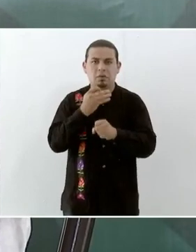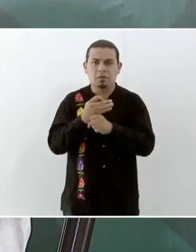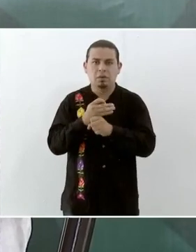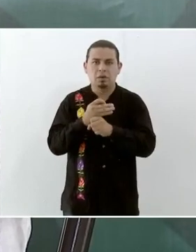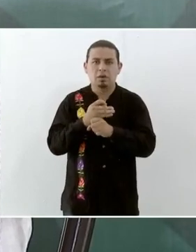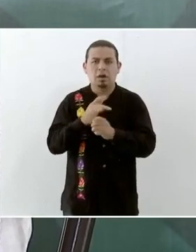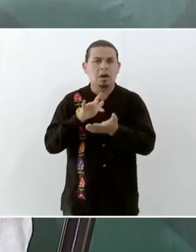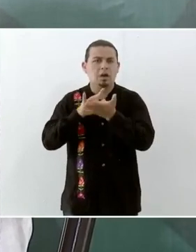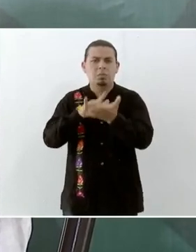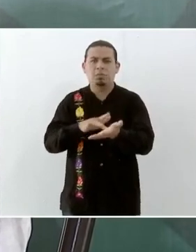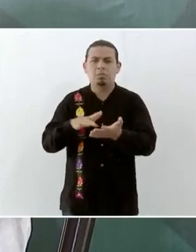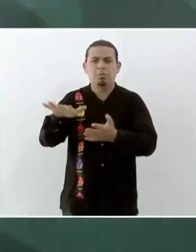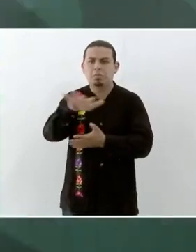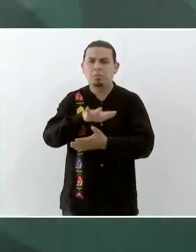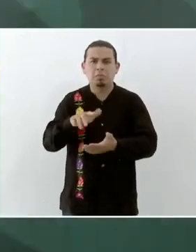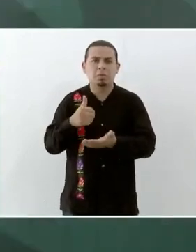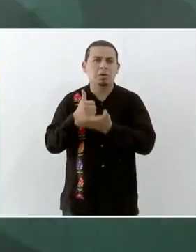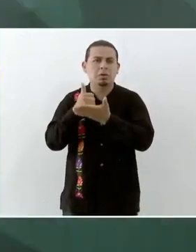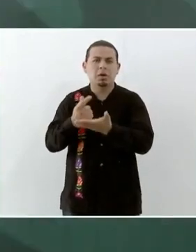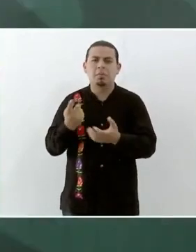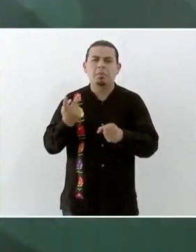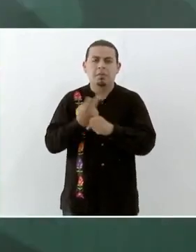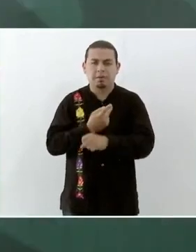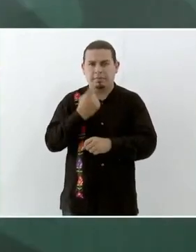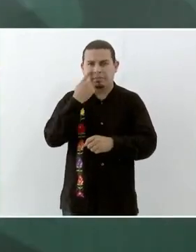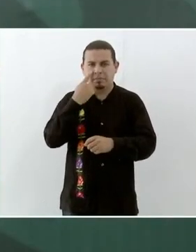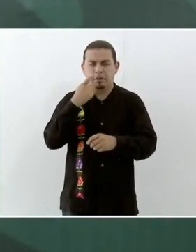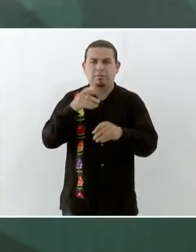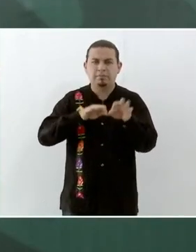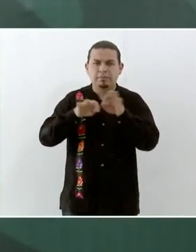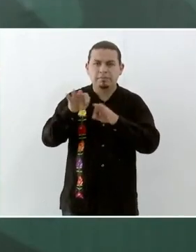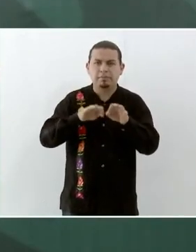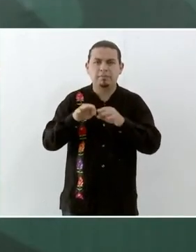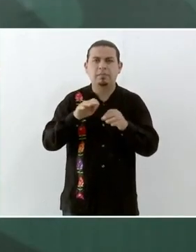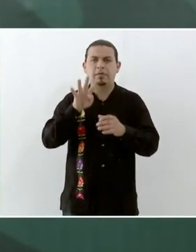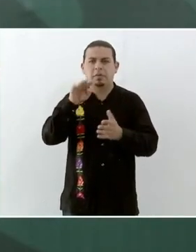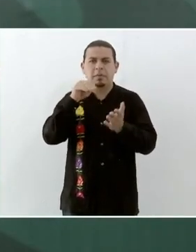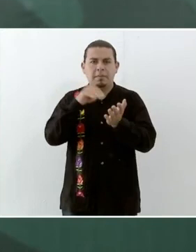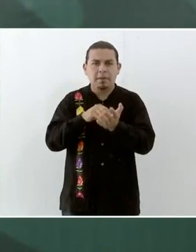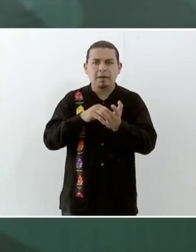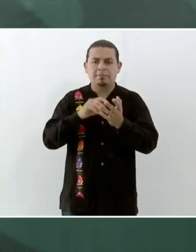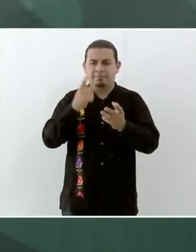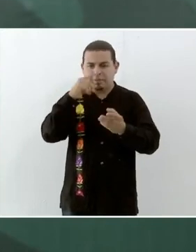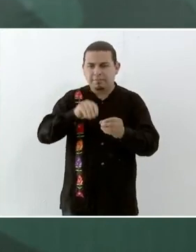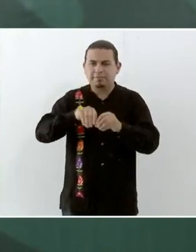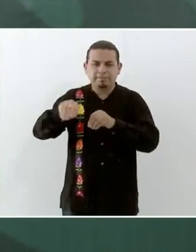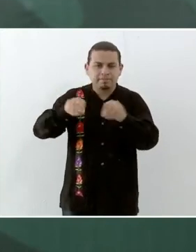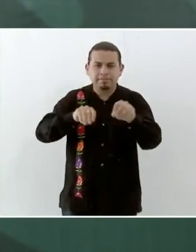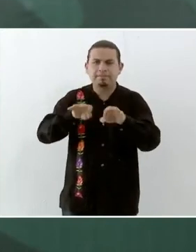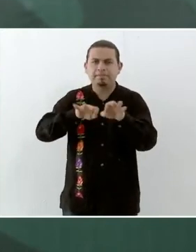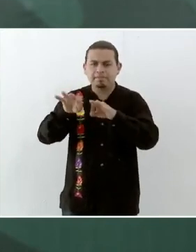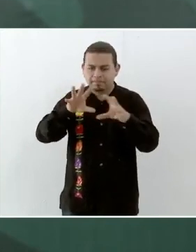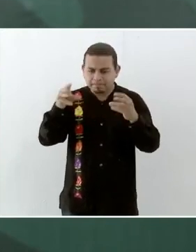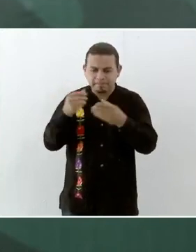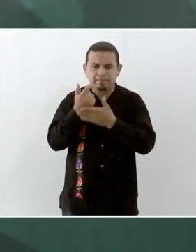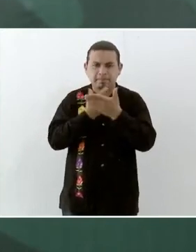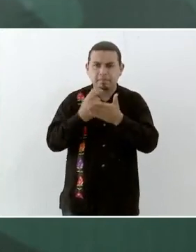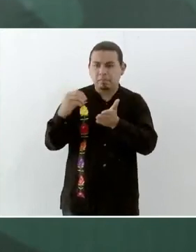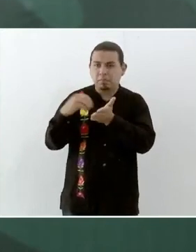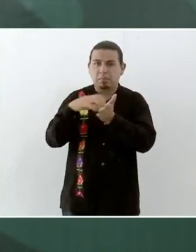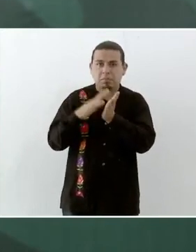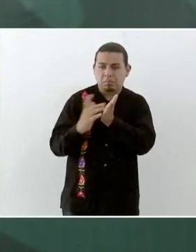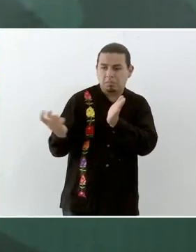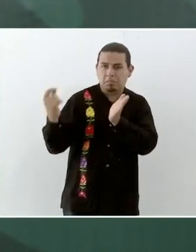las viviendas afectadas? Que, como ya informamos, son poco más de 19 mil. Para quienes tuvieron y registraron